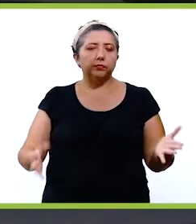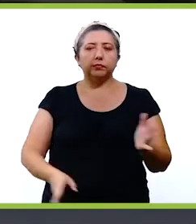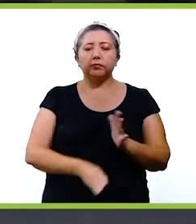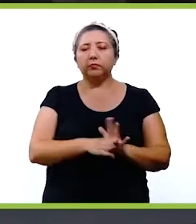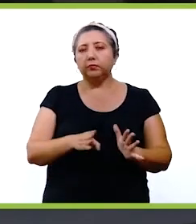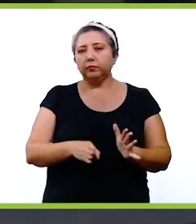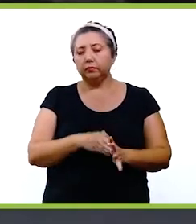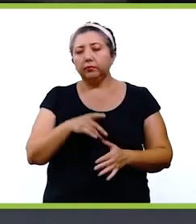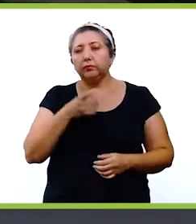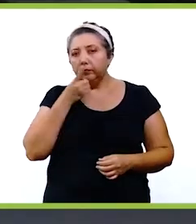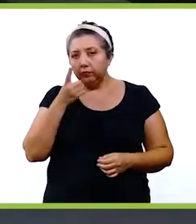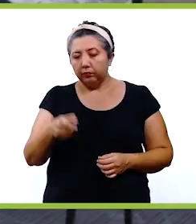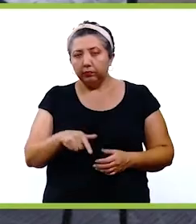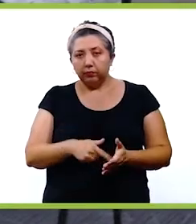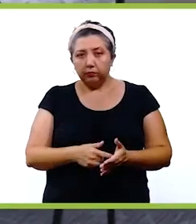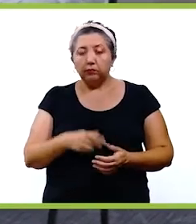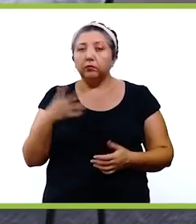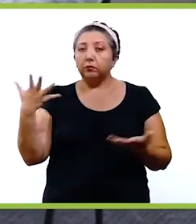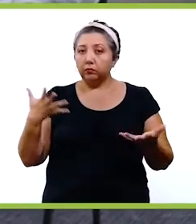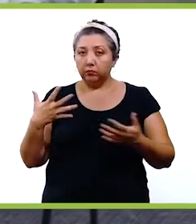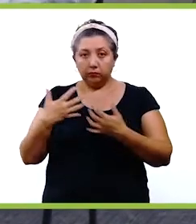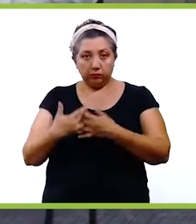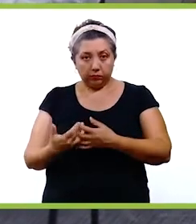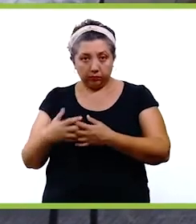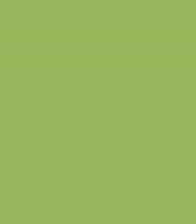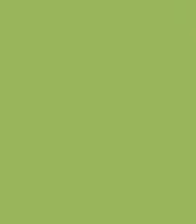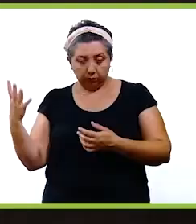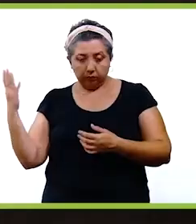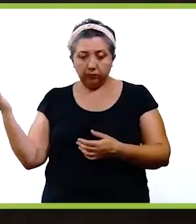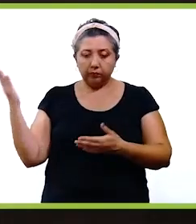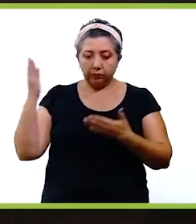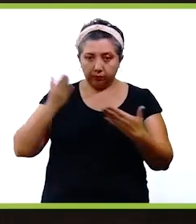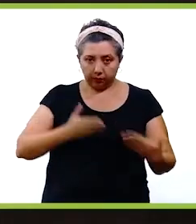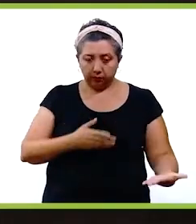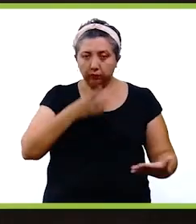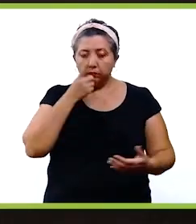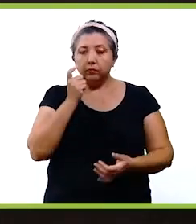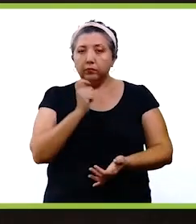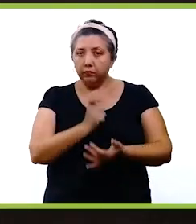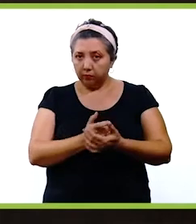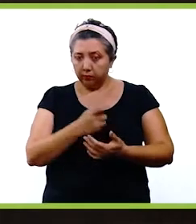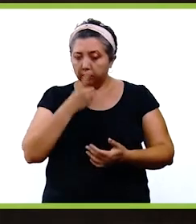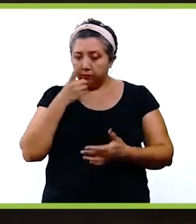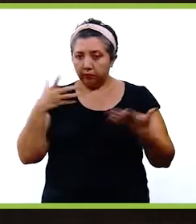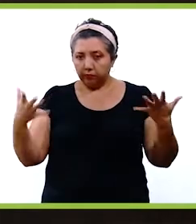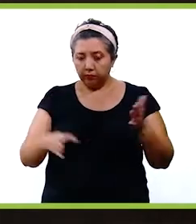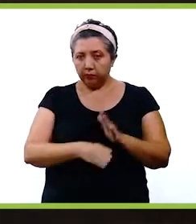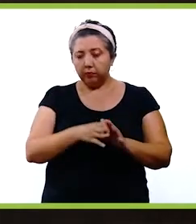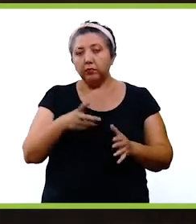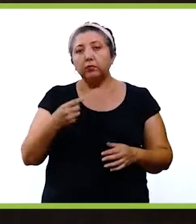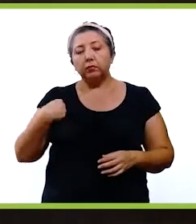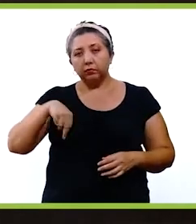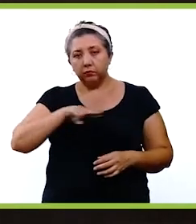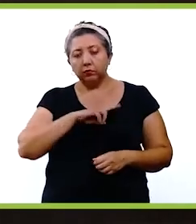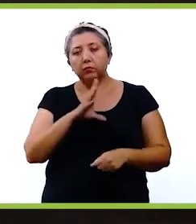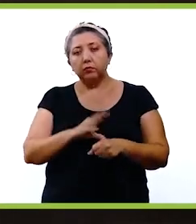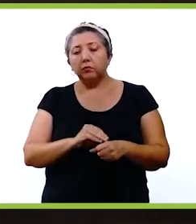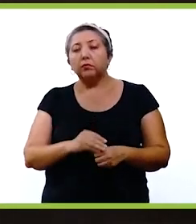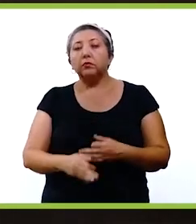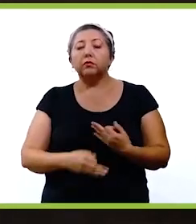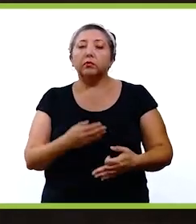el estadio, lo va a construir la iniciativa privada. Obviamente nosotros hemos estado haciendo todas las gestiones para que esto se pueda